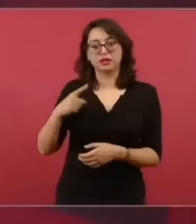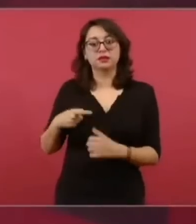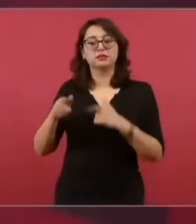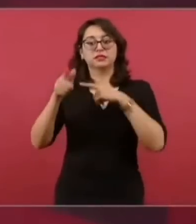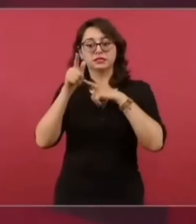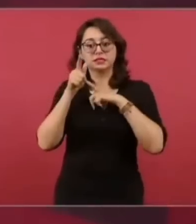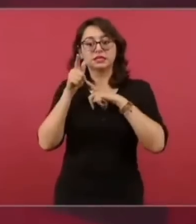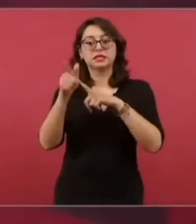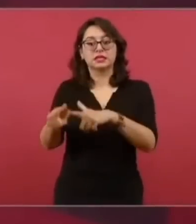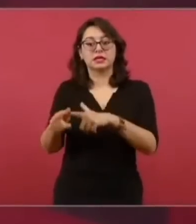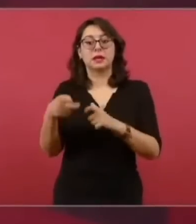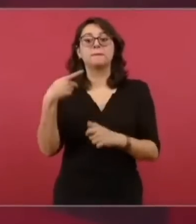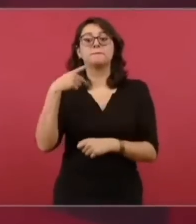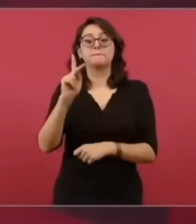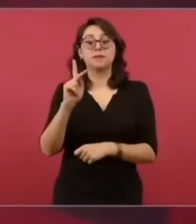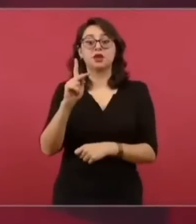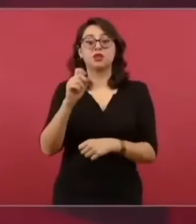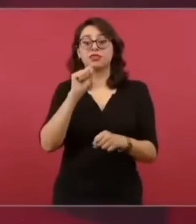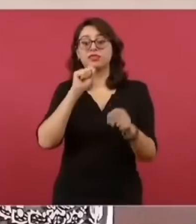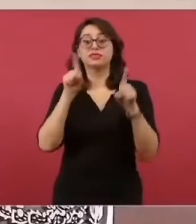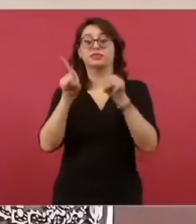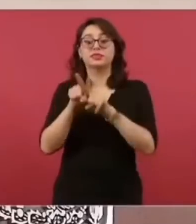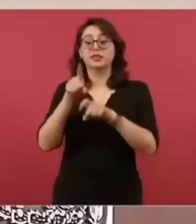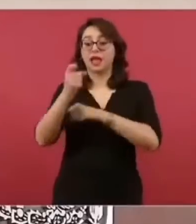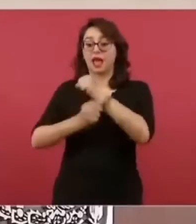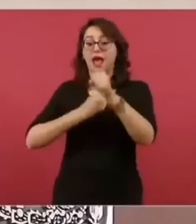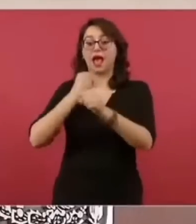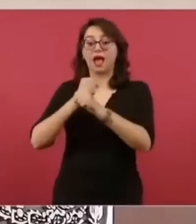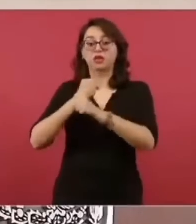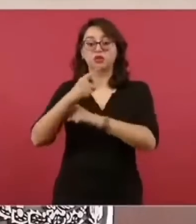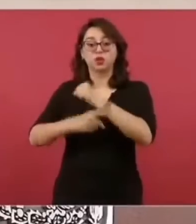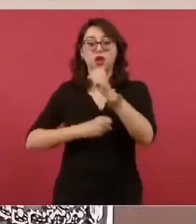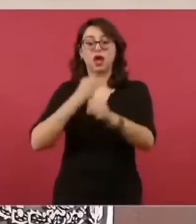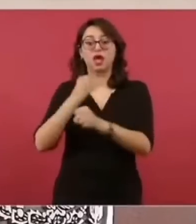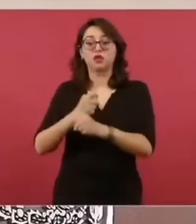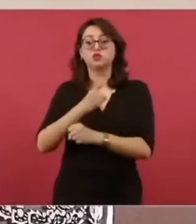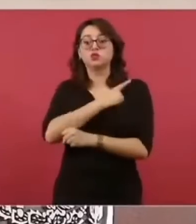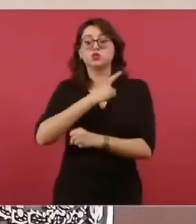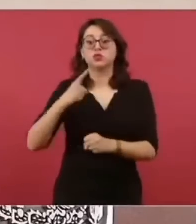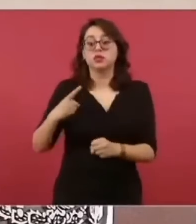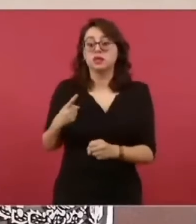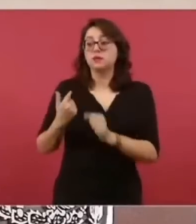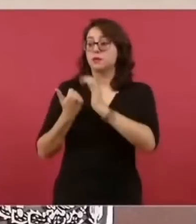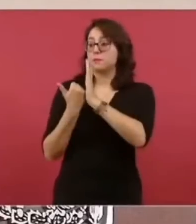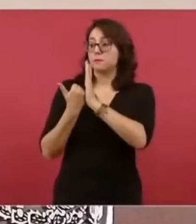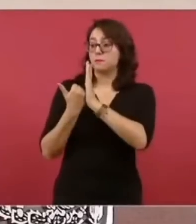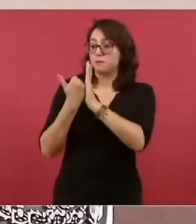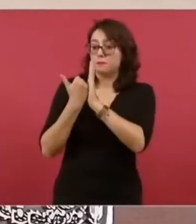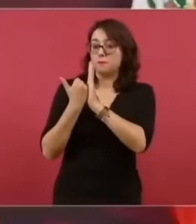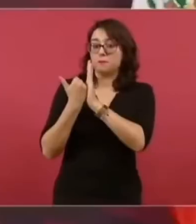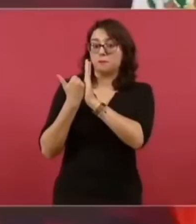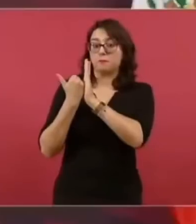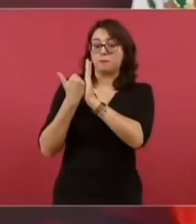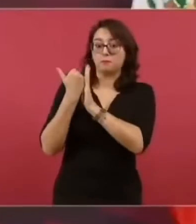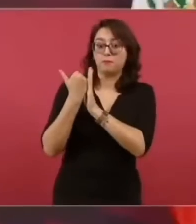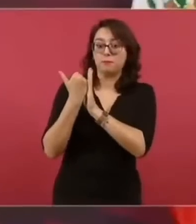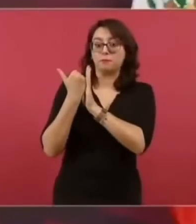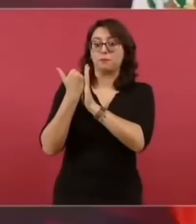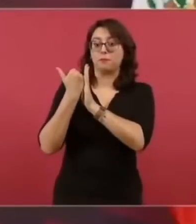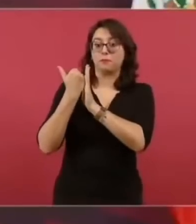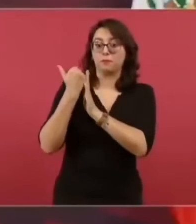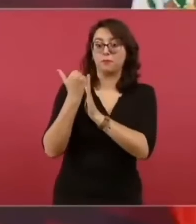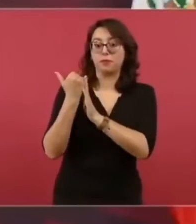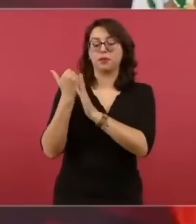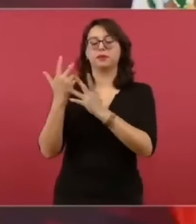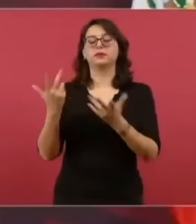de que año con año tiene que aumentar la pensión. Por eso he dicho de que para enero